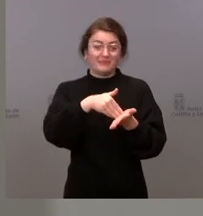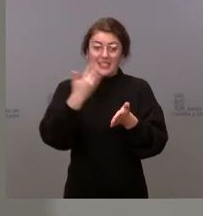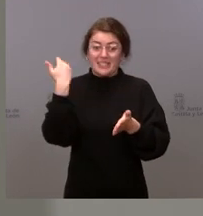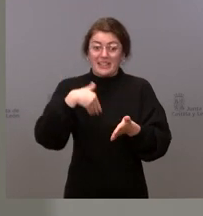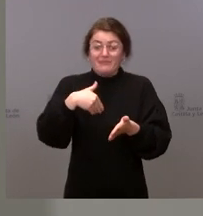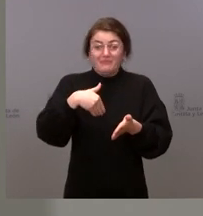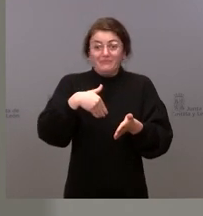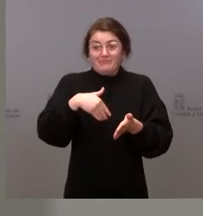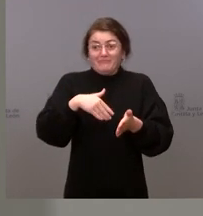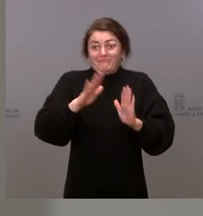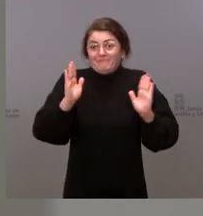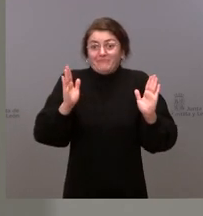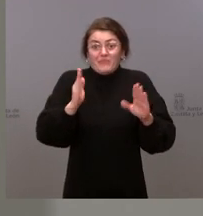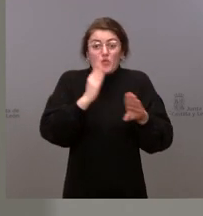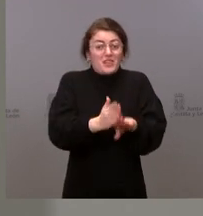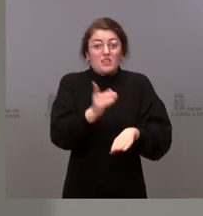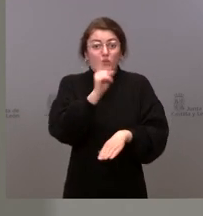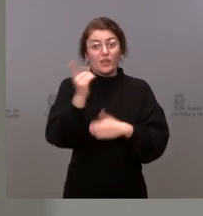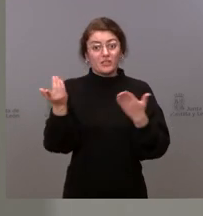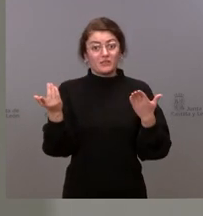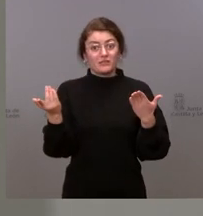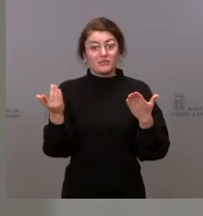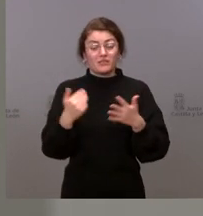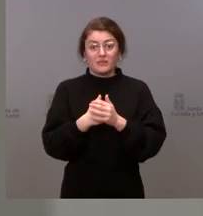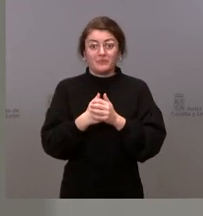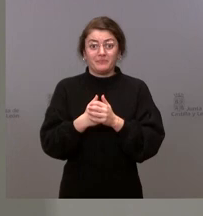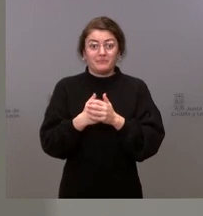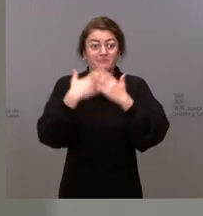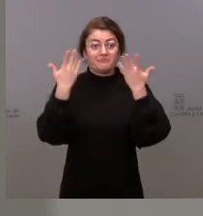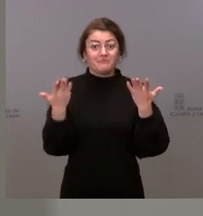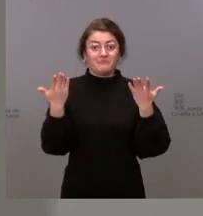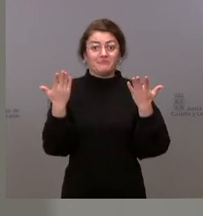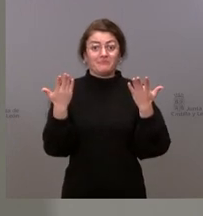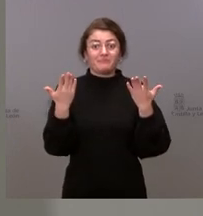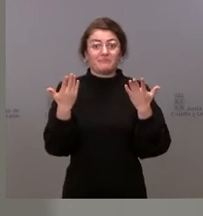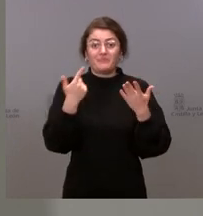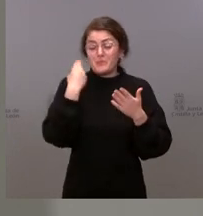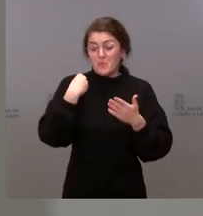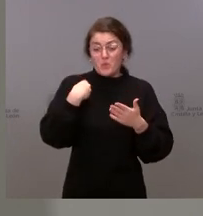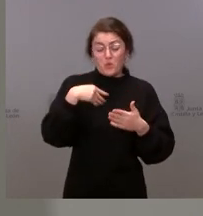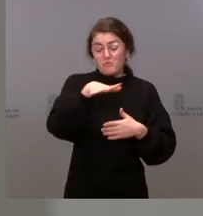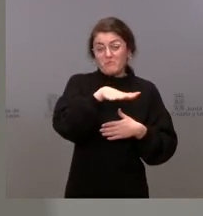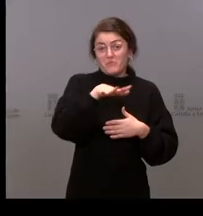de lo que nos dan. Pero la urgencia dentro del ámbito escolar es la vacunación.